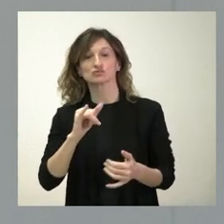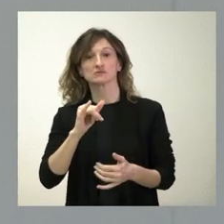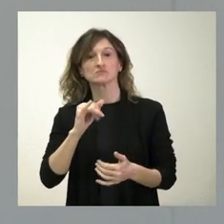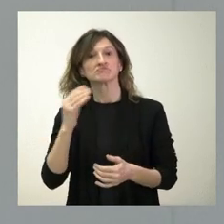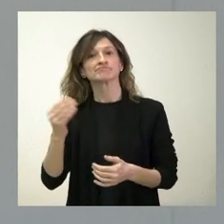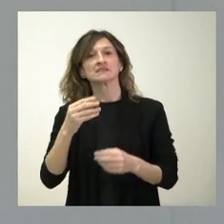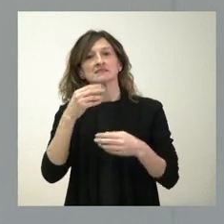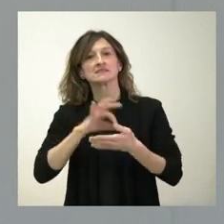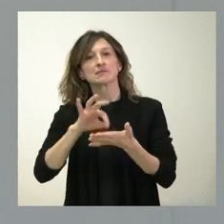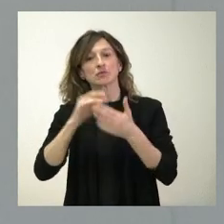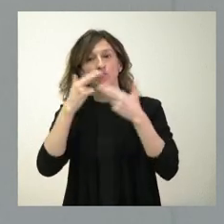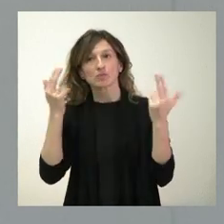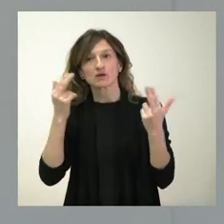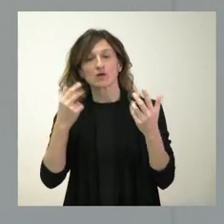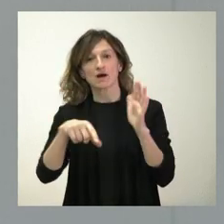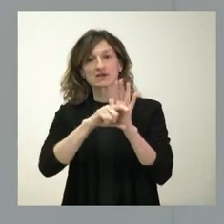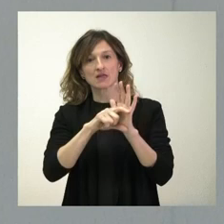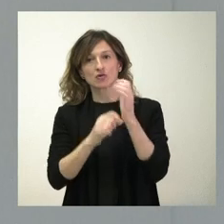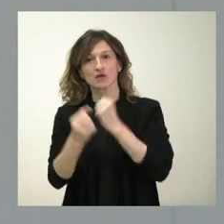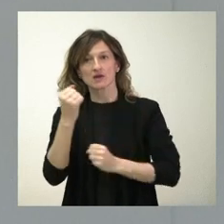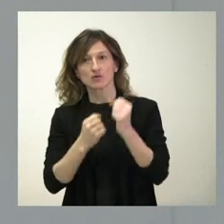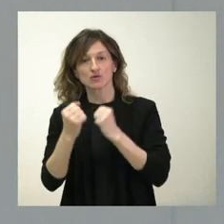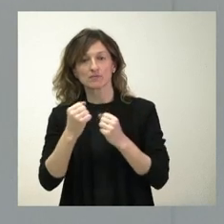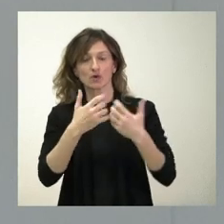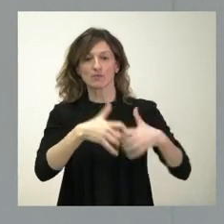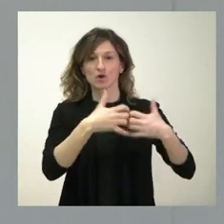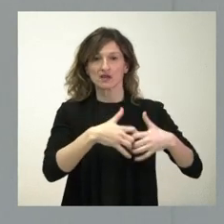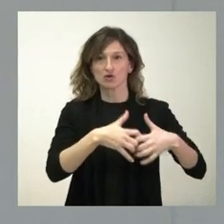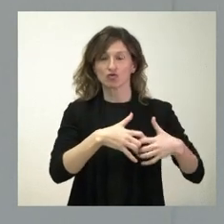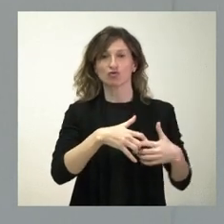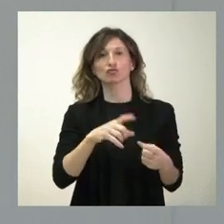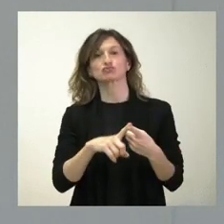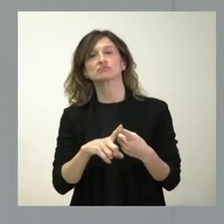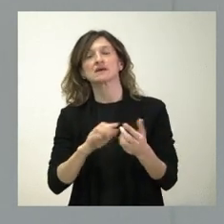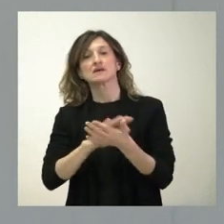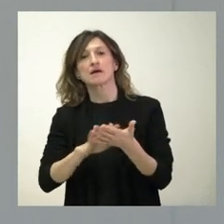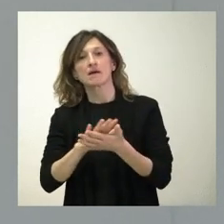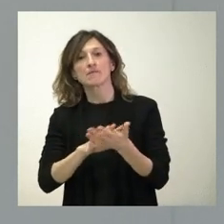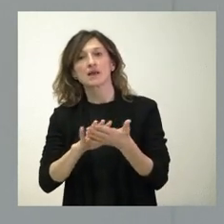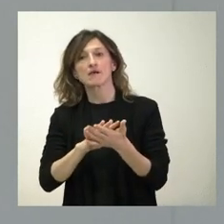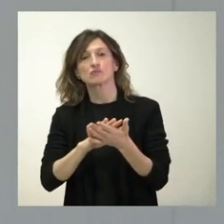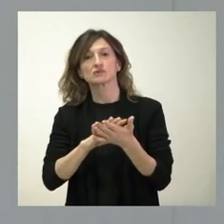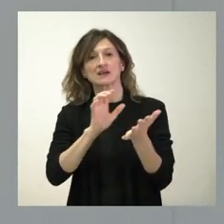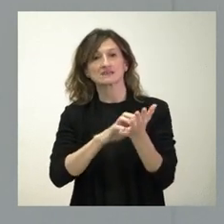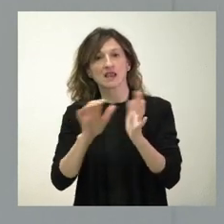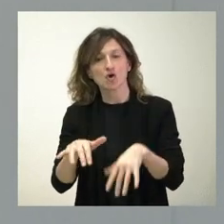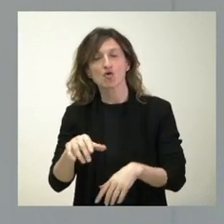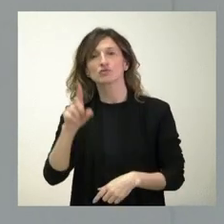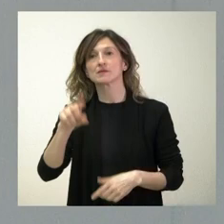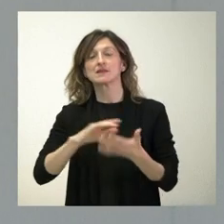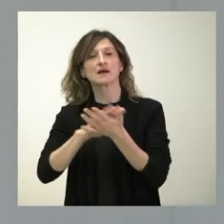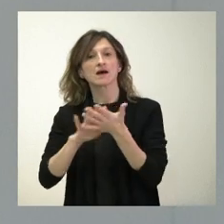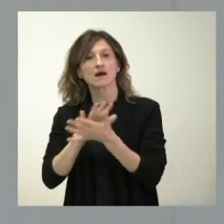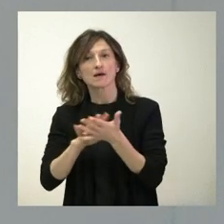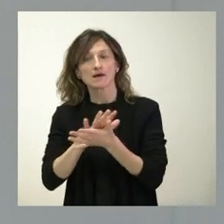que lo tiene en el apartado económico. Hablamos de polígonos empresariales, hablamos del volumen de endeudamiento de Castilla y León, hablamos del